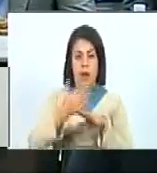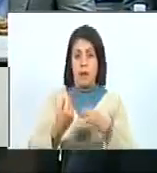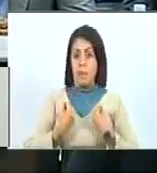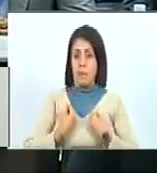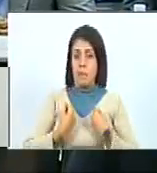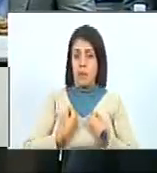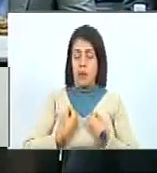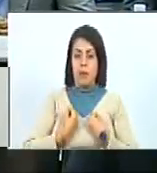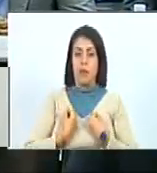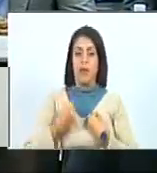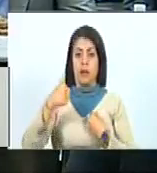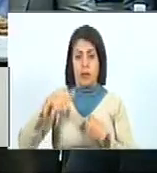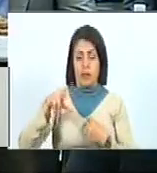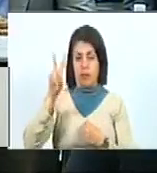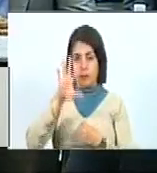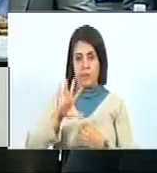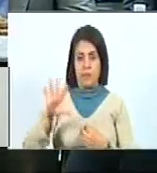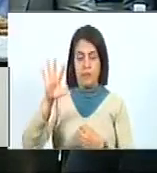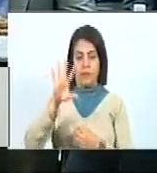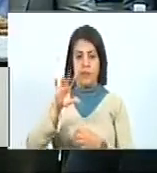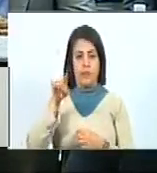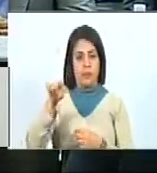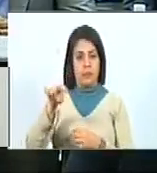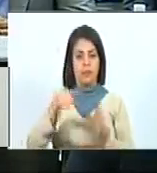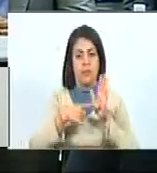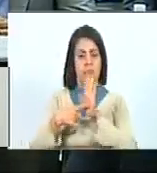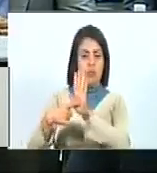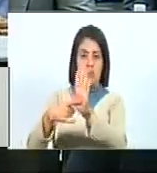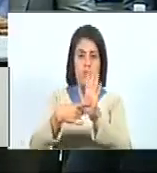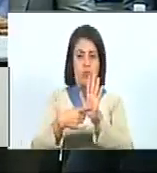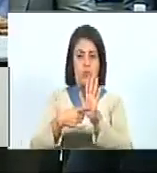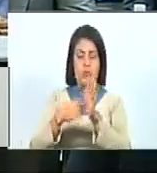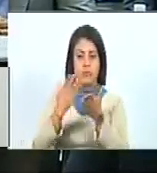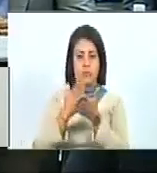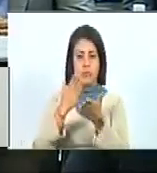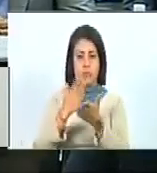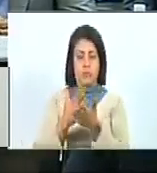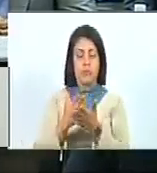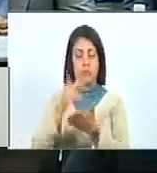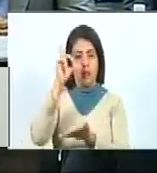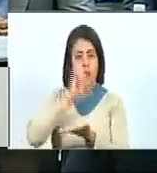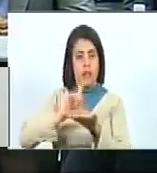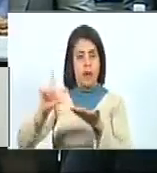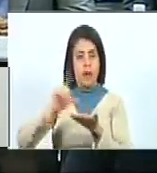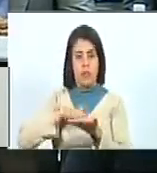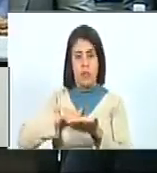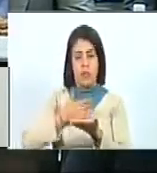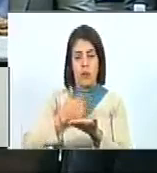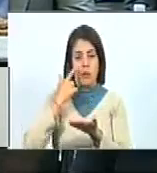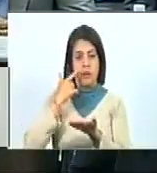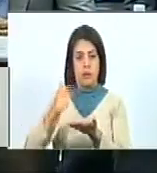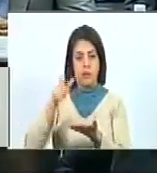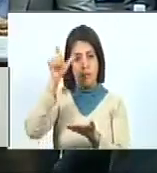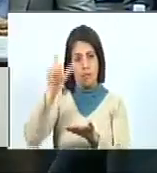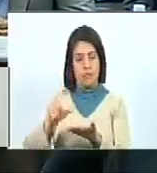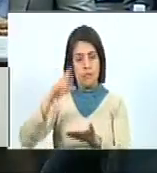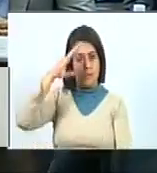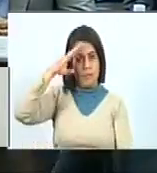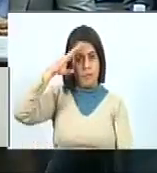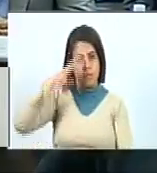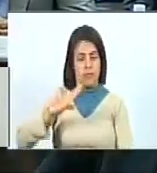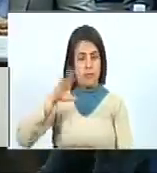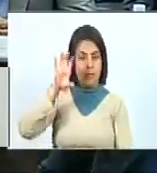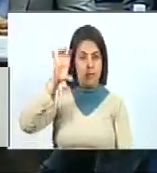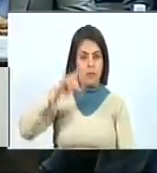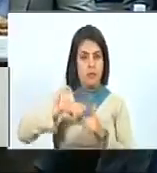vivió esta patria venezolana, demostró qué tan leal puede ser un soldado patriota,